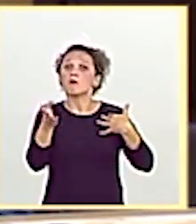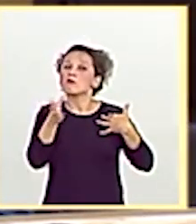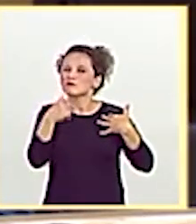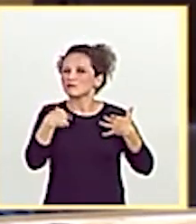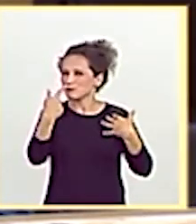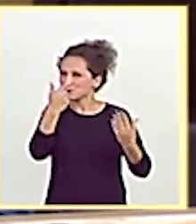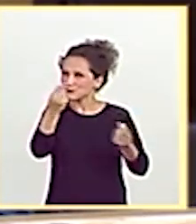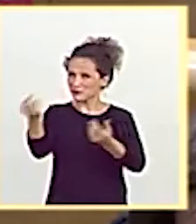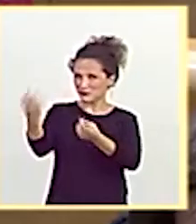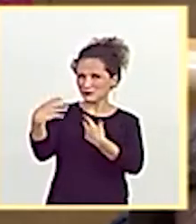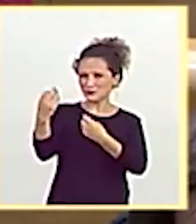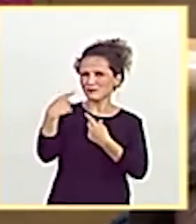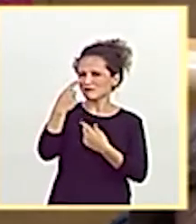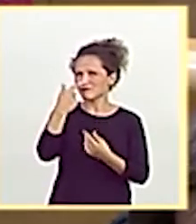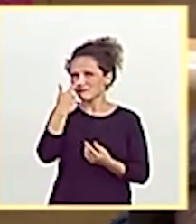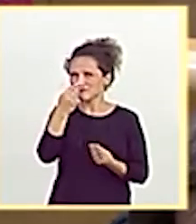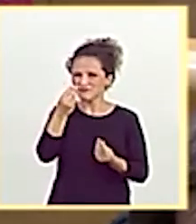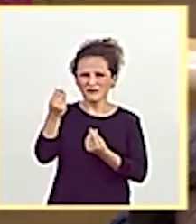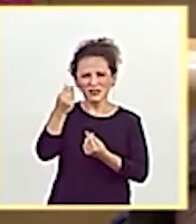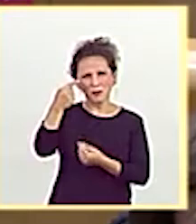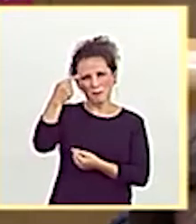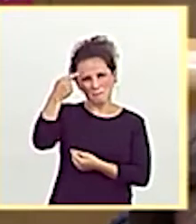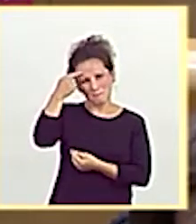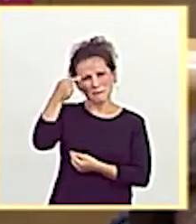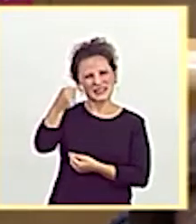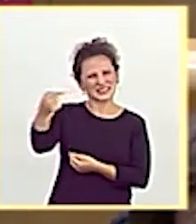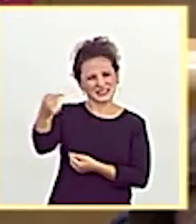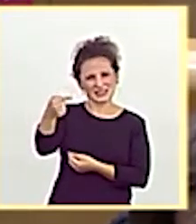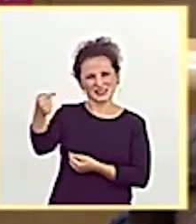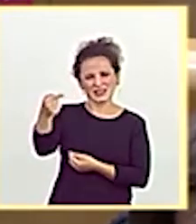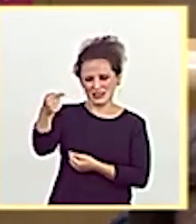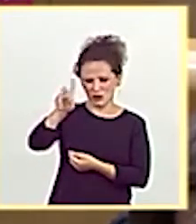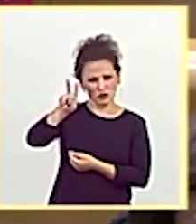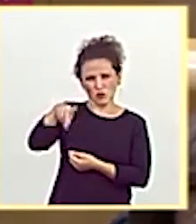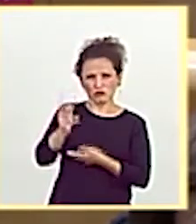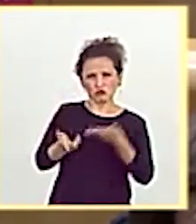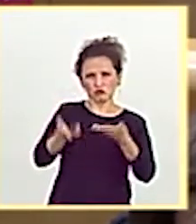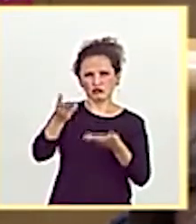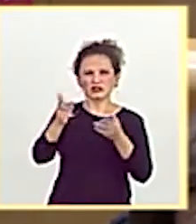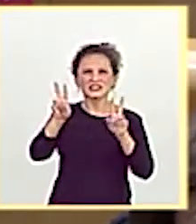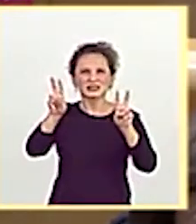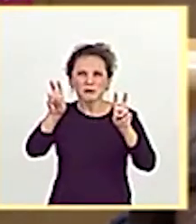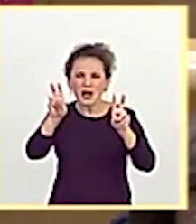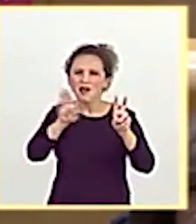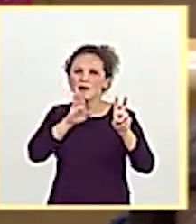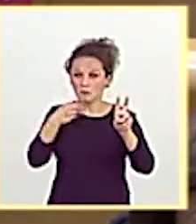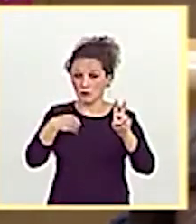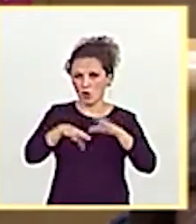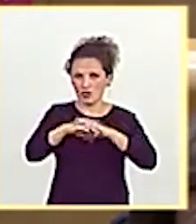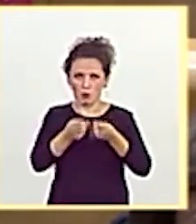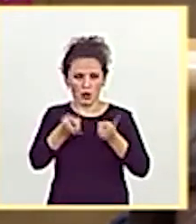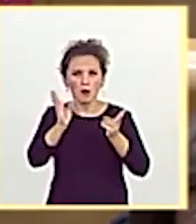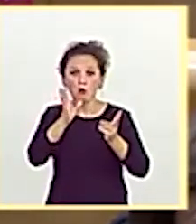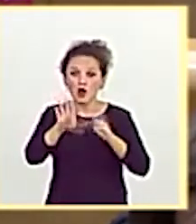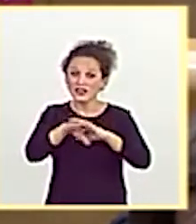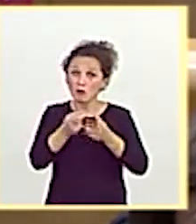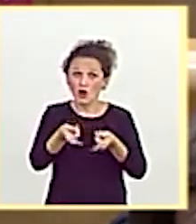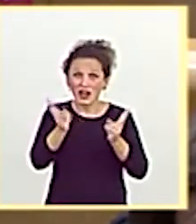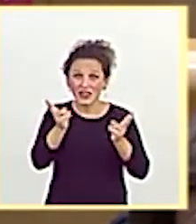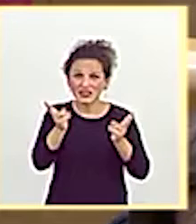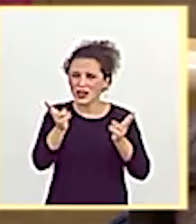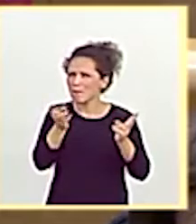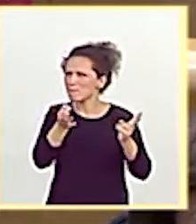un pesimismo que me parece poco justo con respecto a la democracia. Tenemos una democracia muy imperfecta,